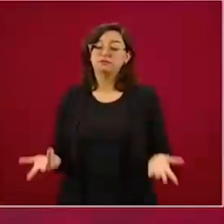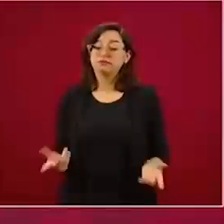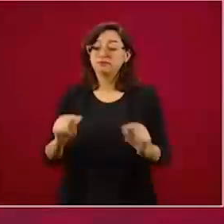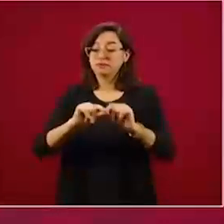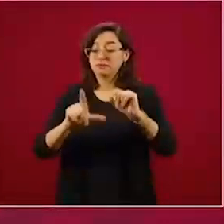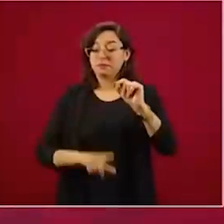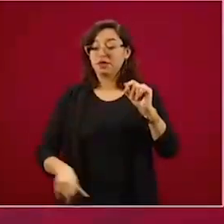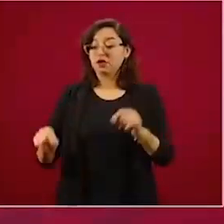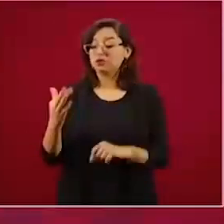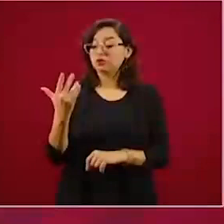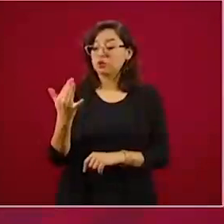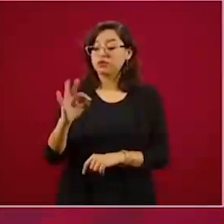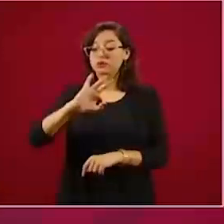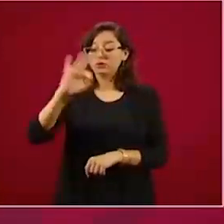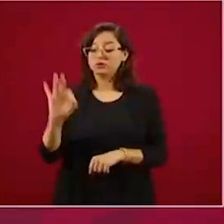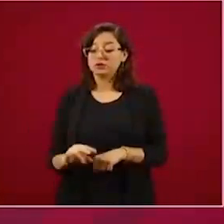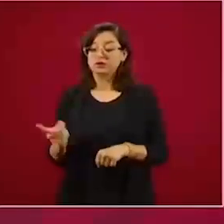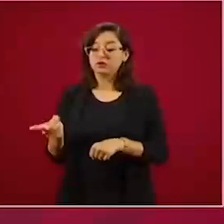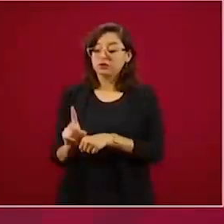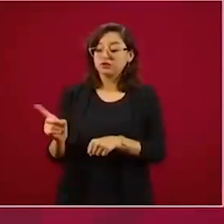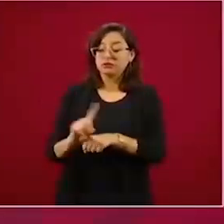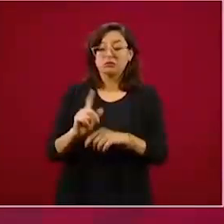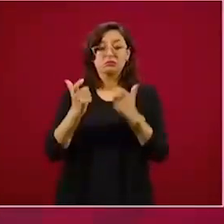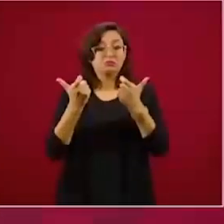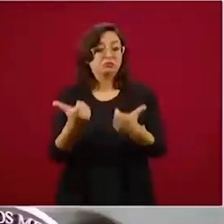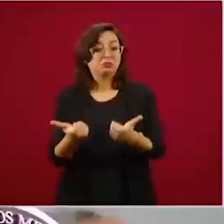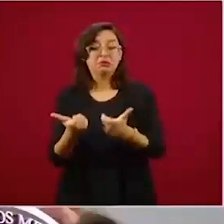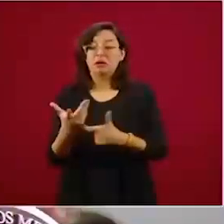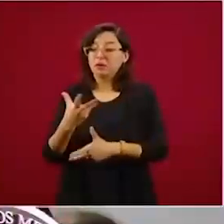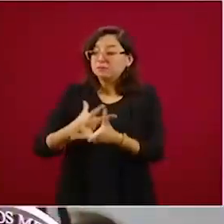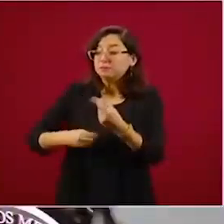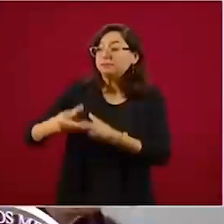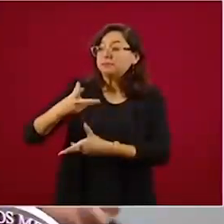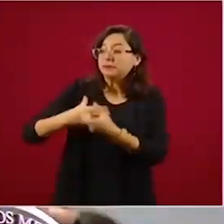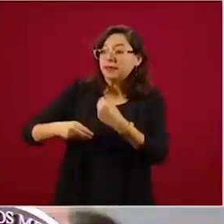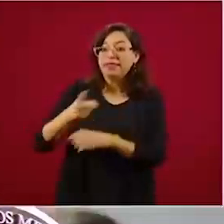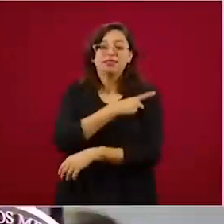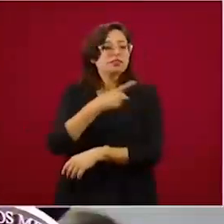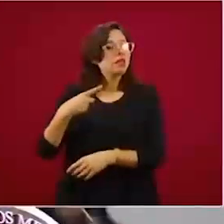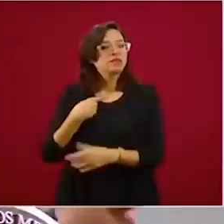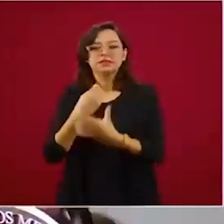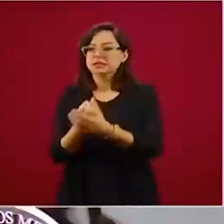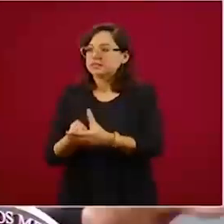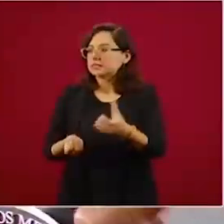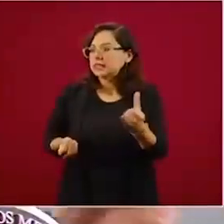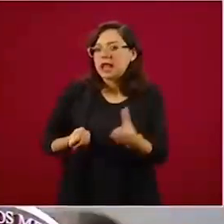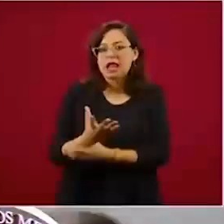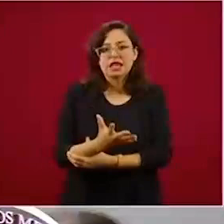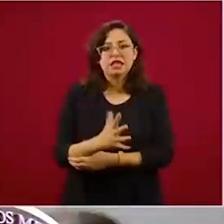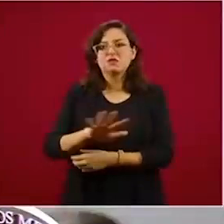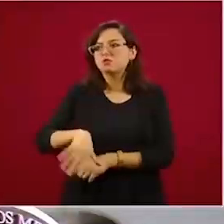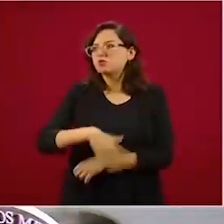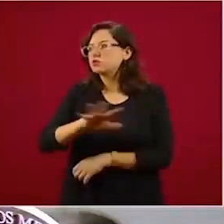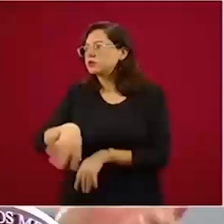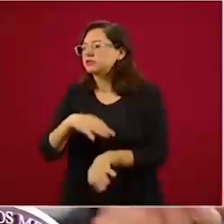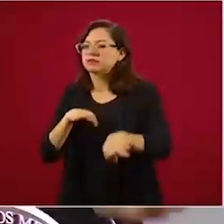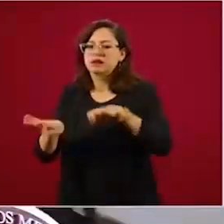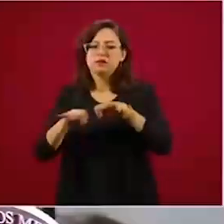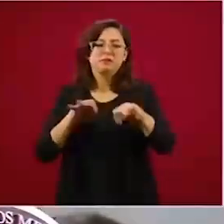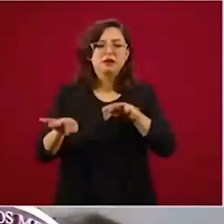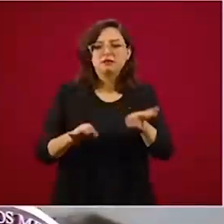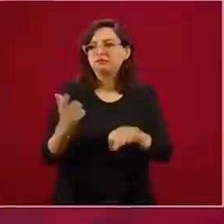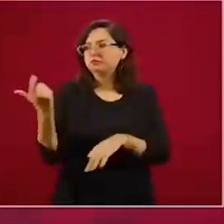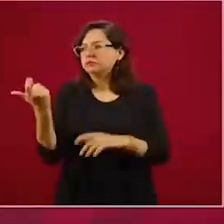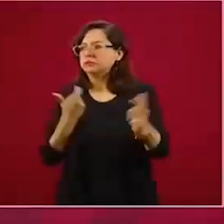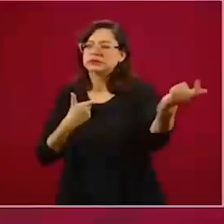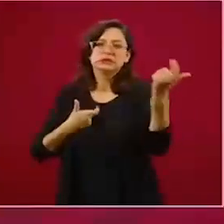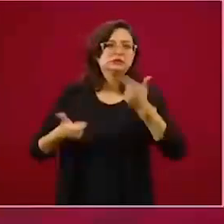México vive al día en términos económicos, tiene que salir a tener sus ocupaciones para conseguir el